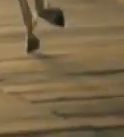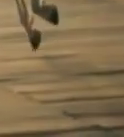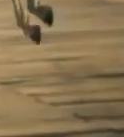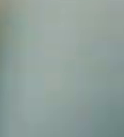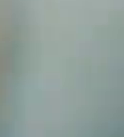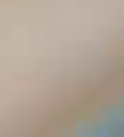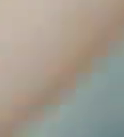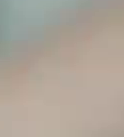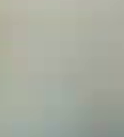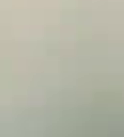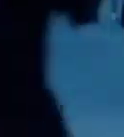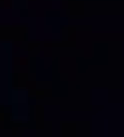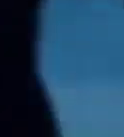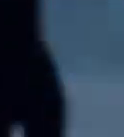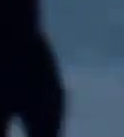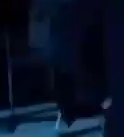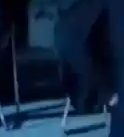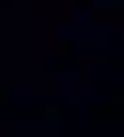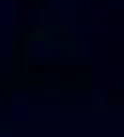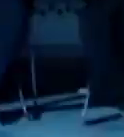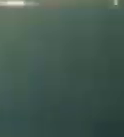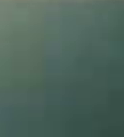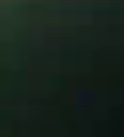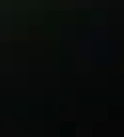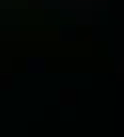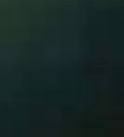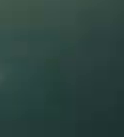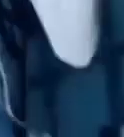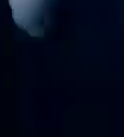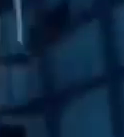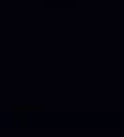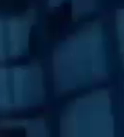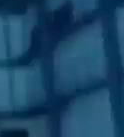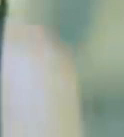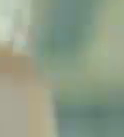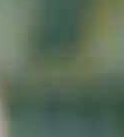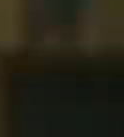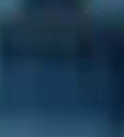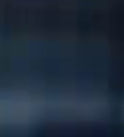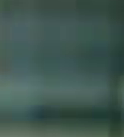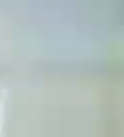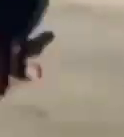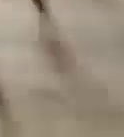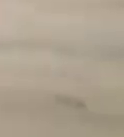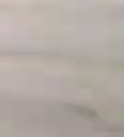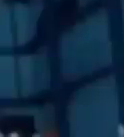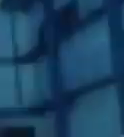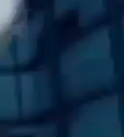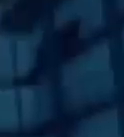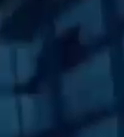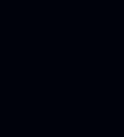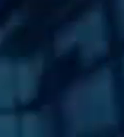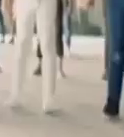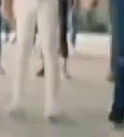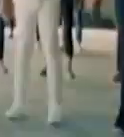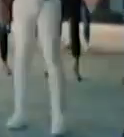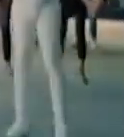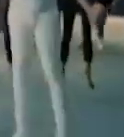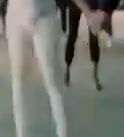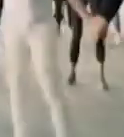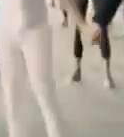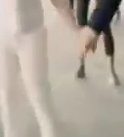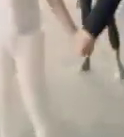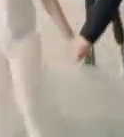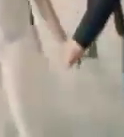van borrando nuestros pies somos la misma raíz dentro, fuera hoy y ayer y que por siempre vibra la Cuba de cada